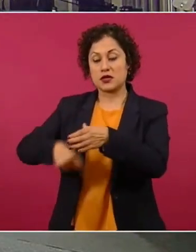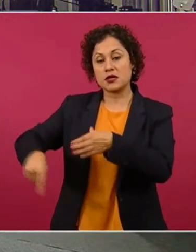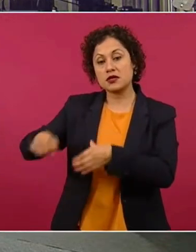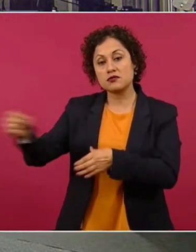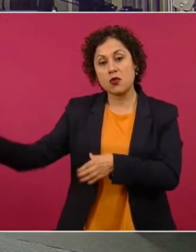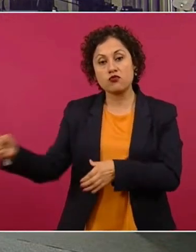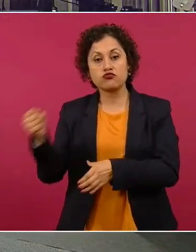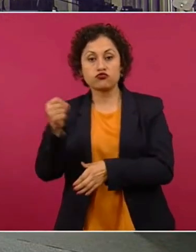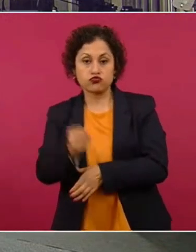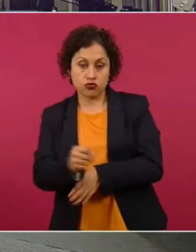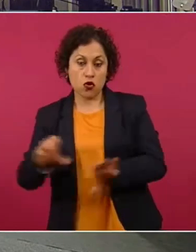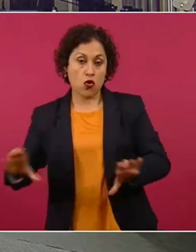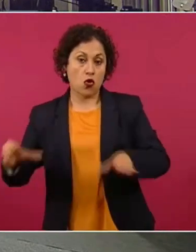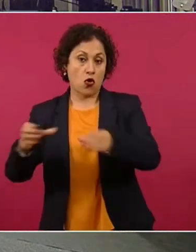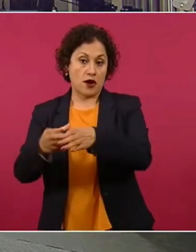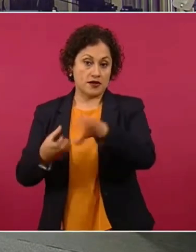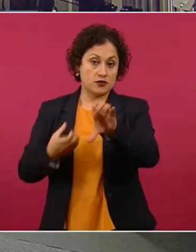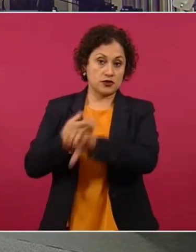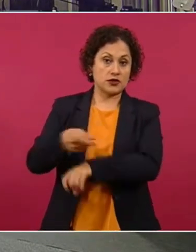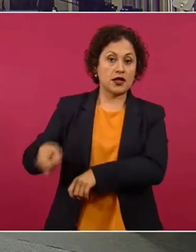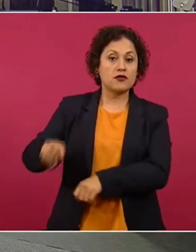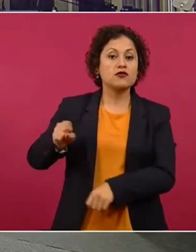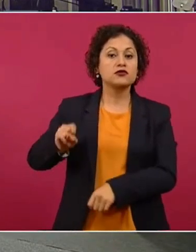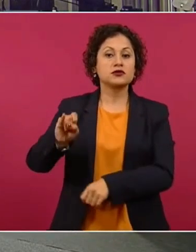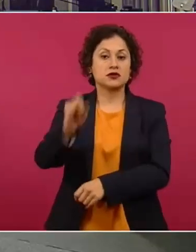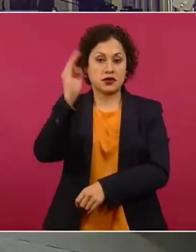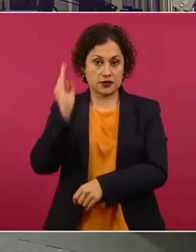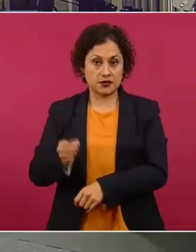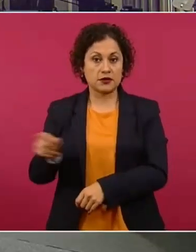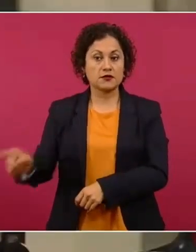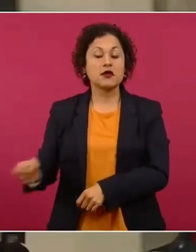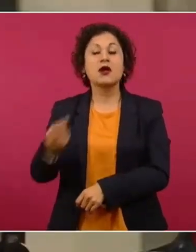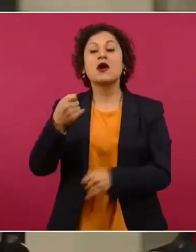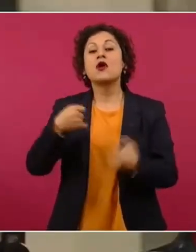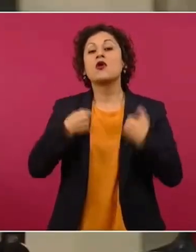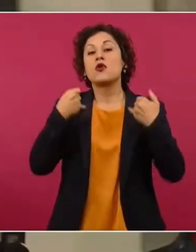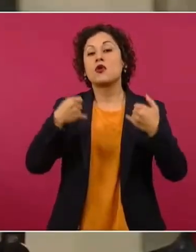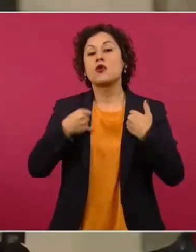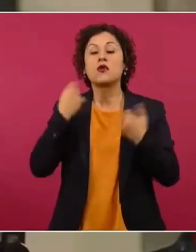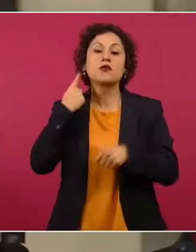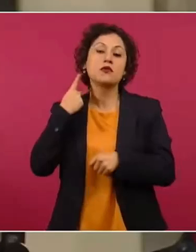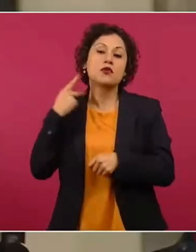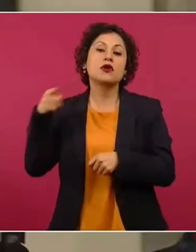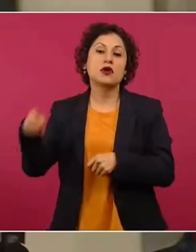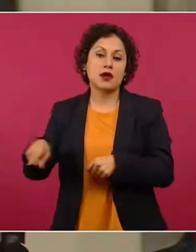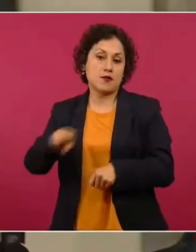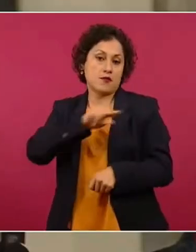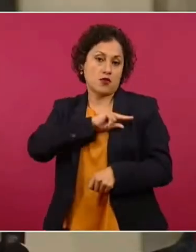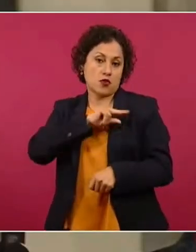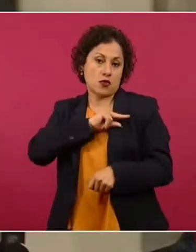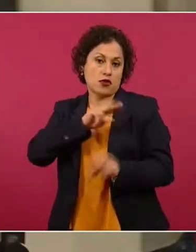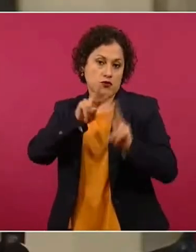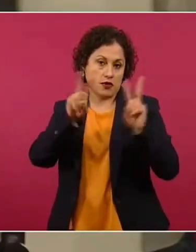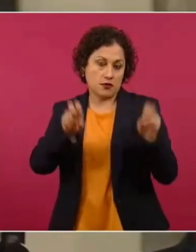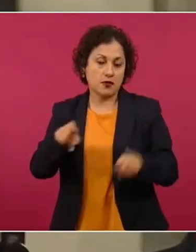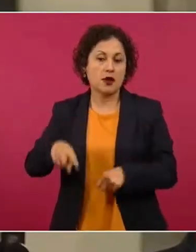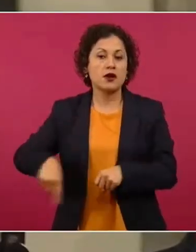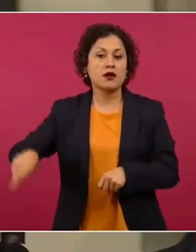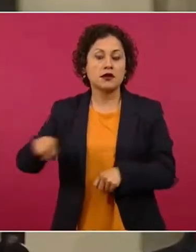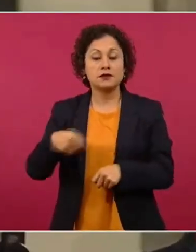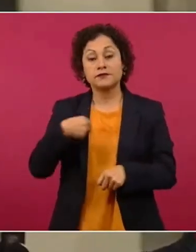por el Congreso del Estado, que es un joven político que viene del sector privado. Y bueno, decirle que